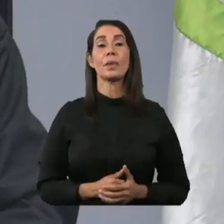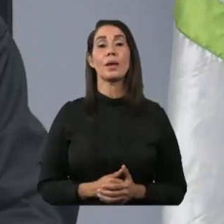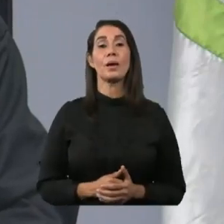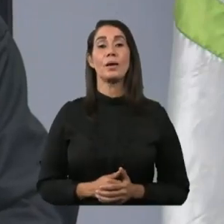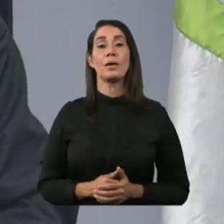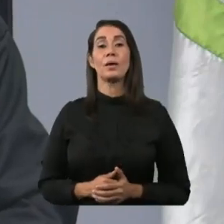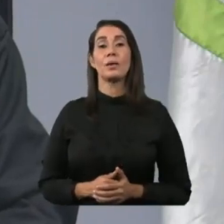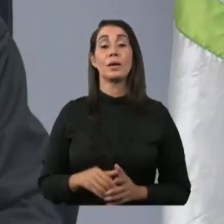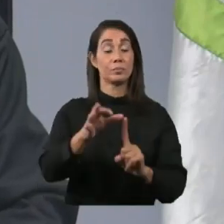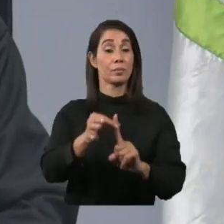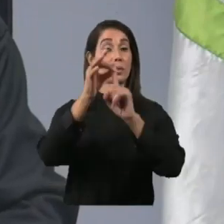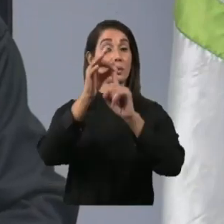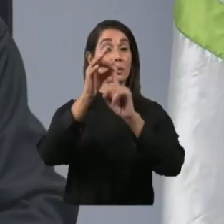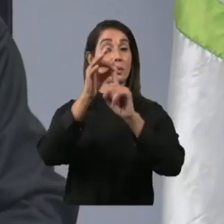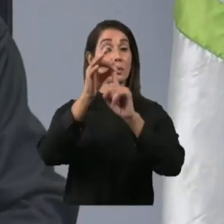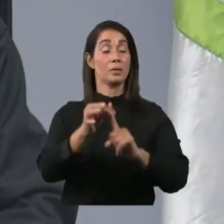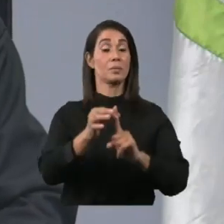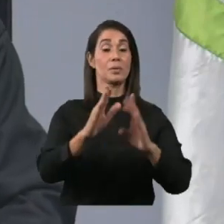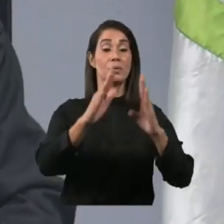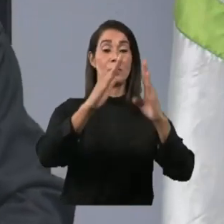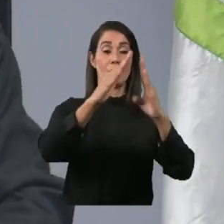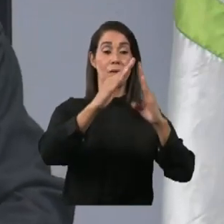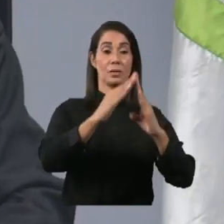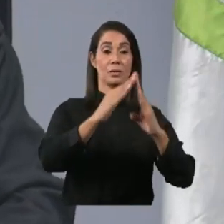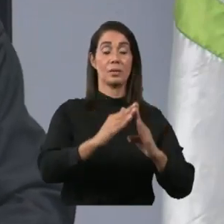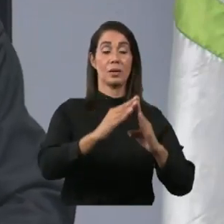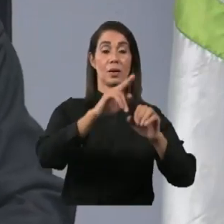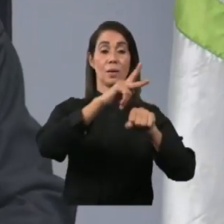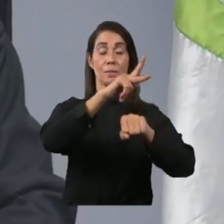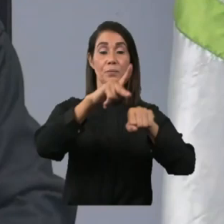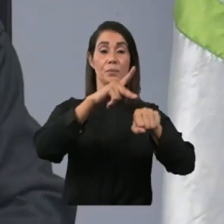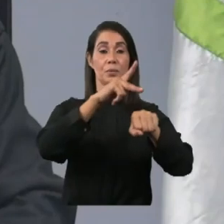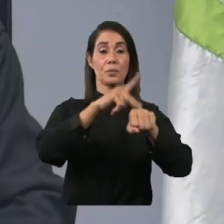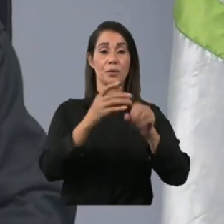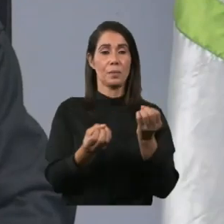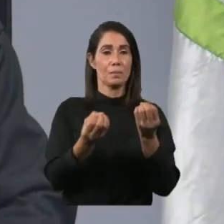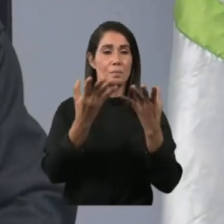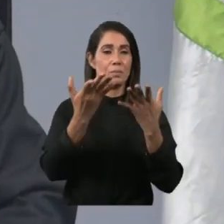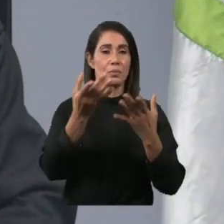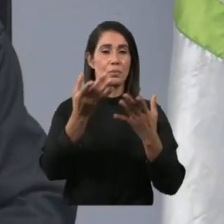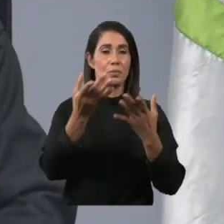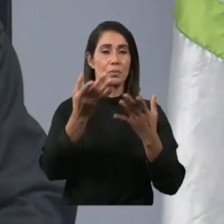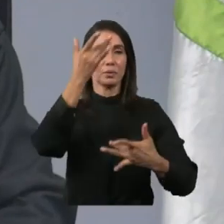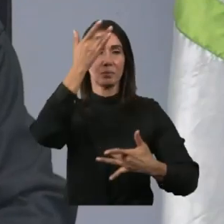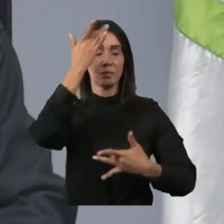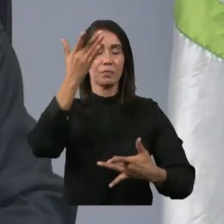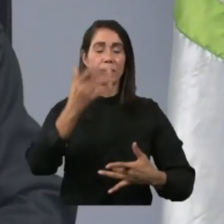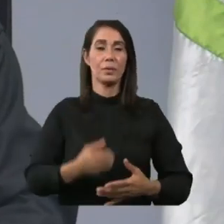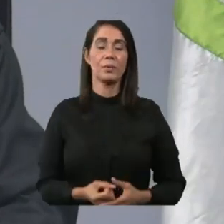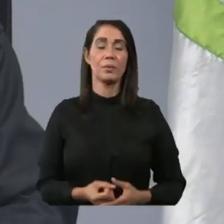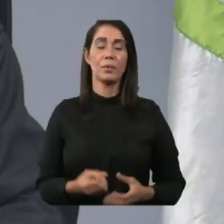que tienen especial incidencia de esta epidemia. Muchas gracias.